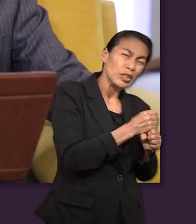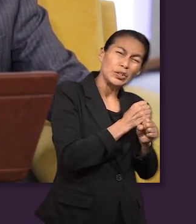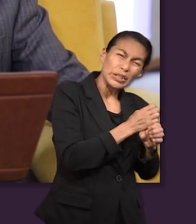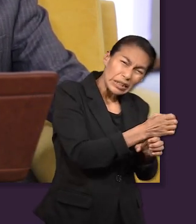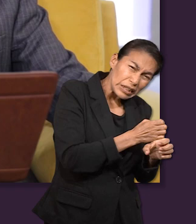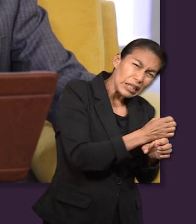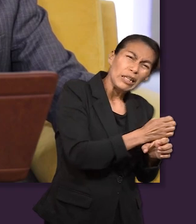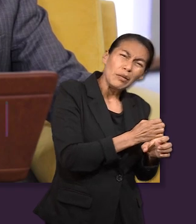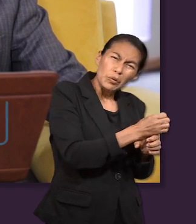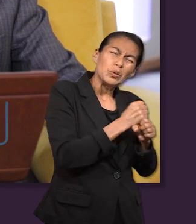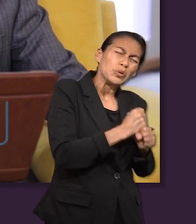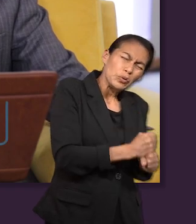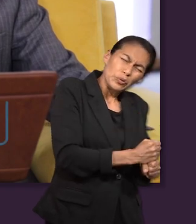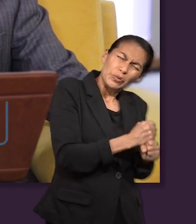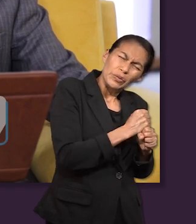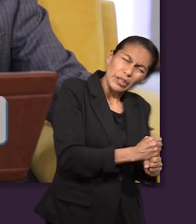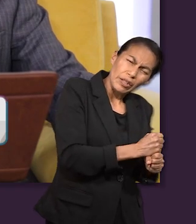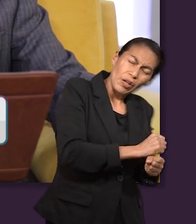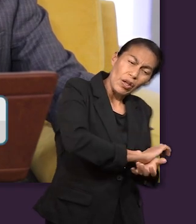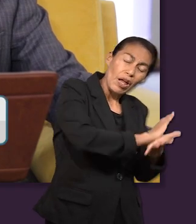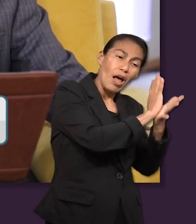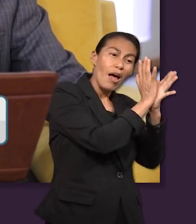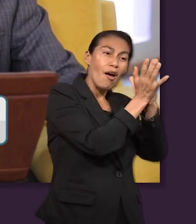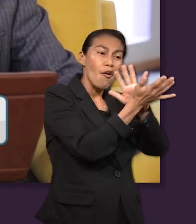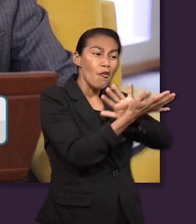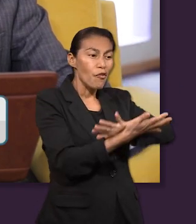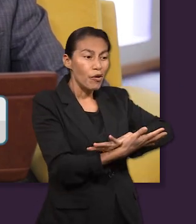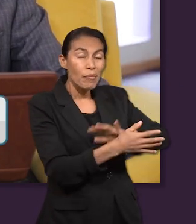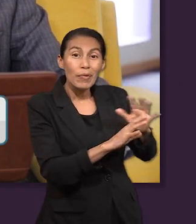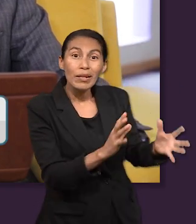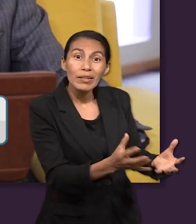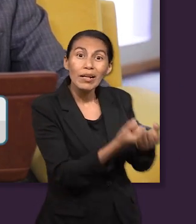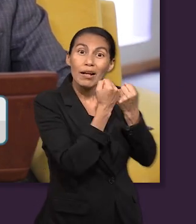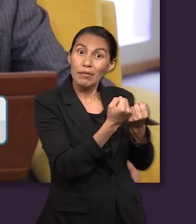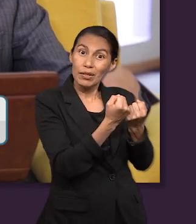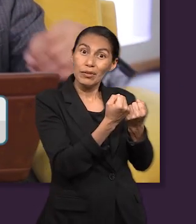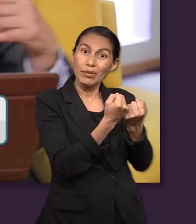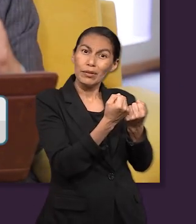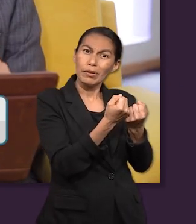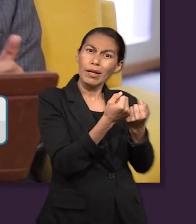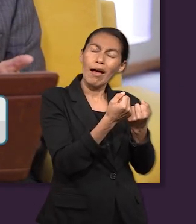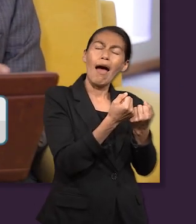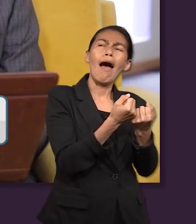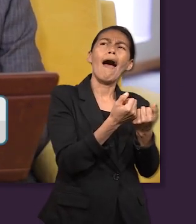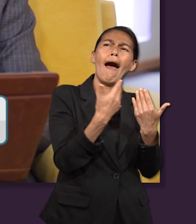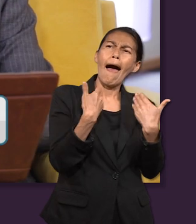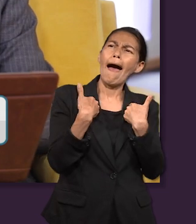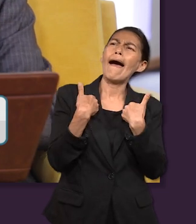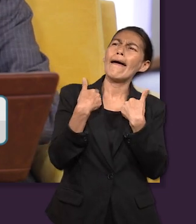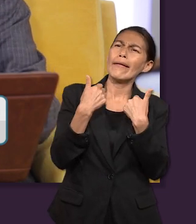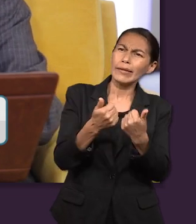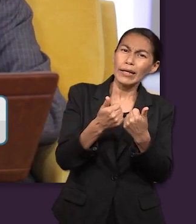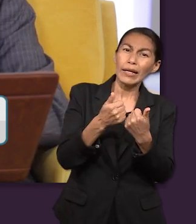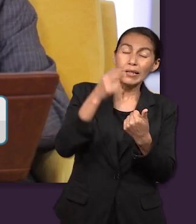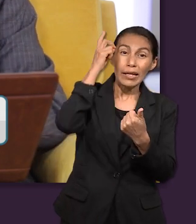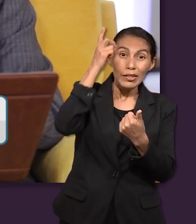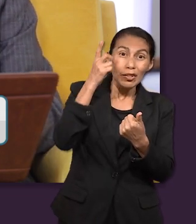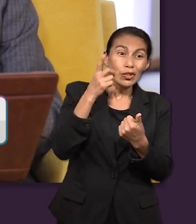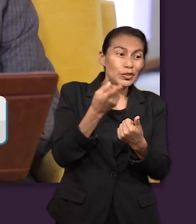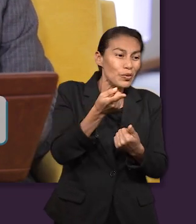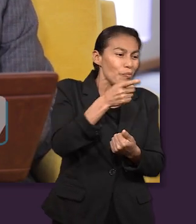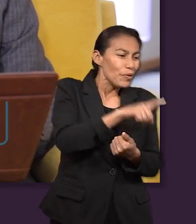de su familia. Y él llega a entender que justamente él fue enviado para poder salvar